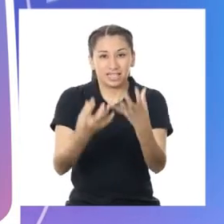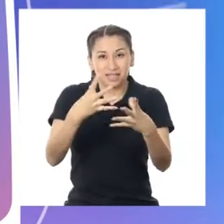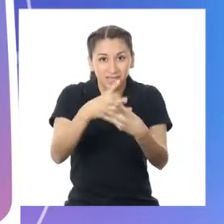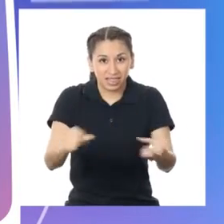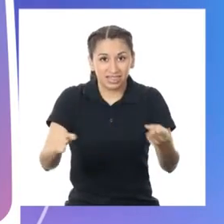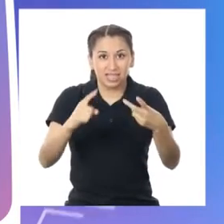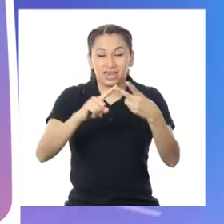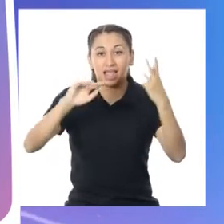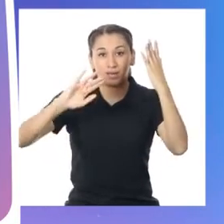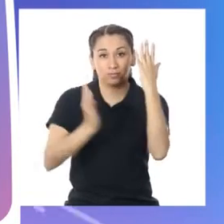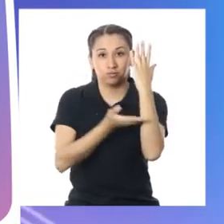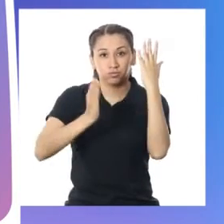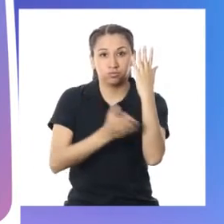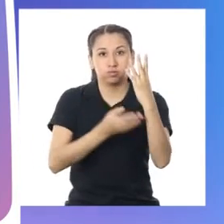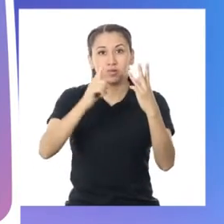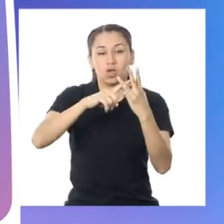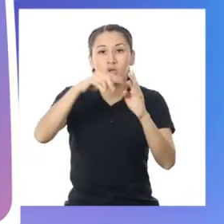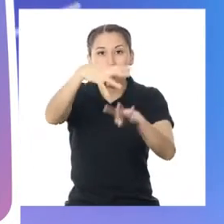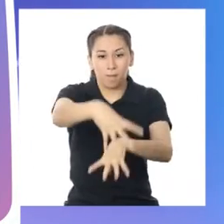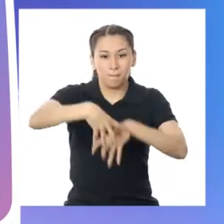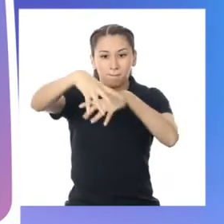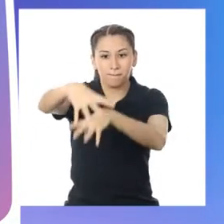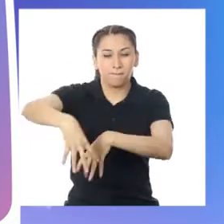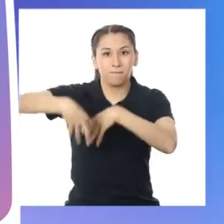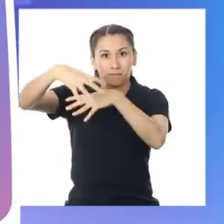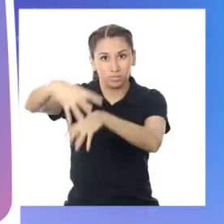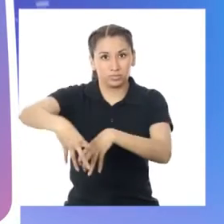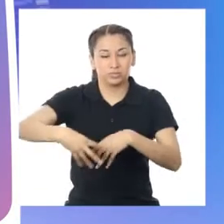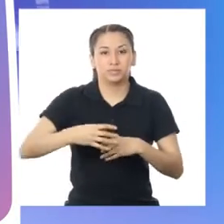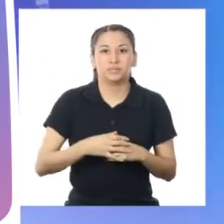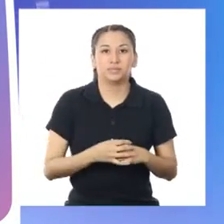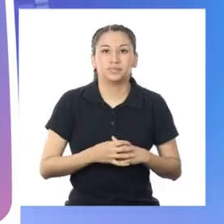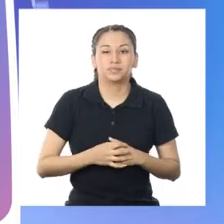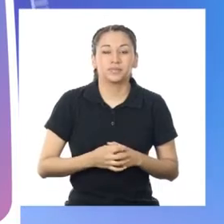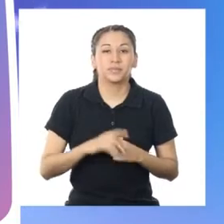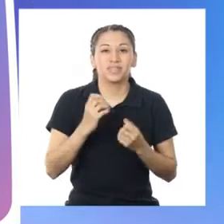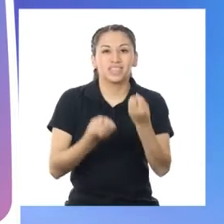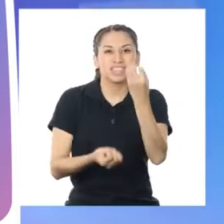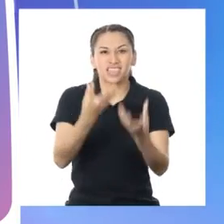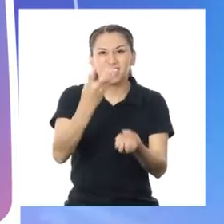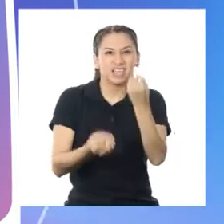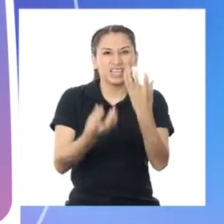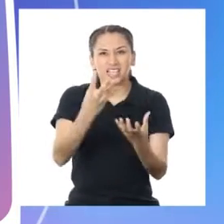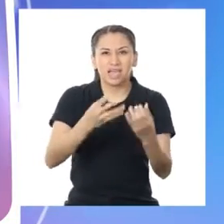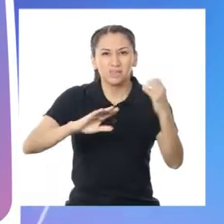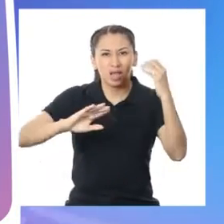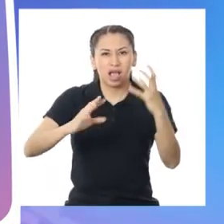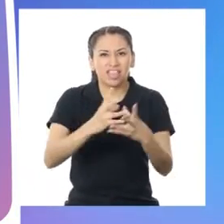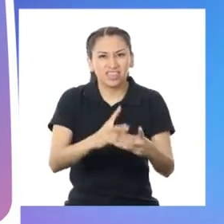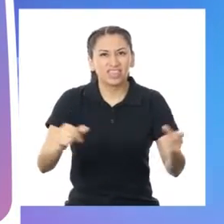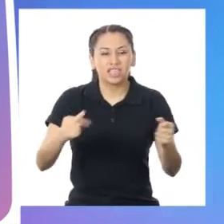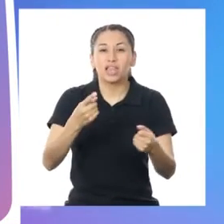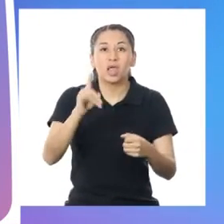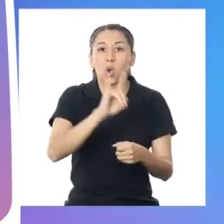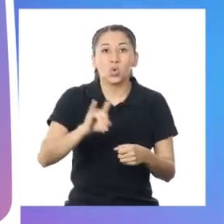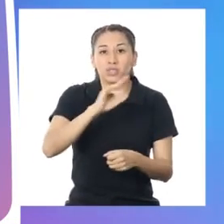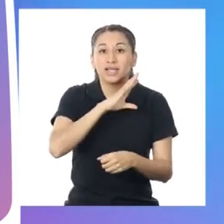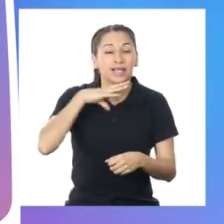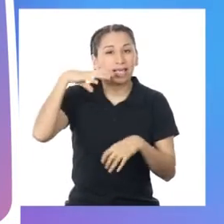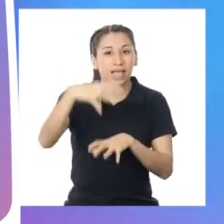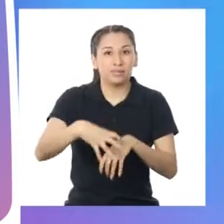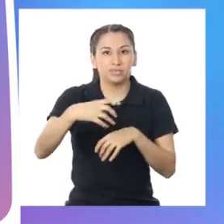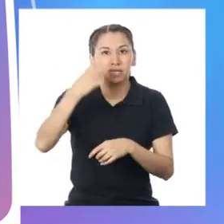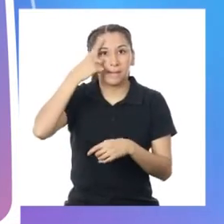la tala de árboles y el monocultivo. La quema agrícola es utilizada por los